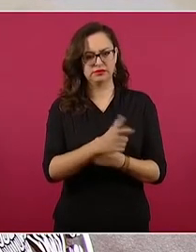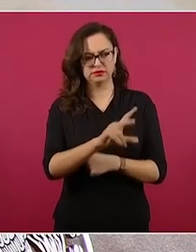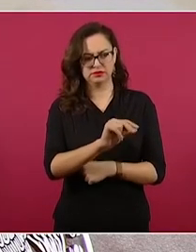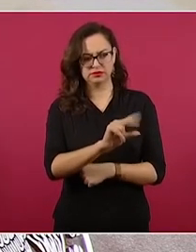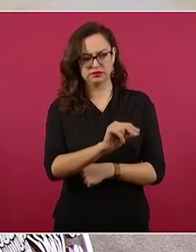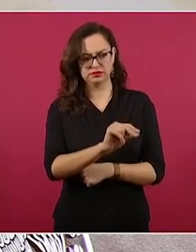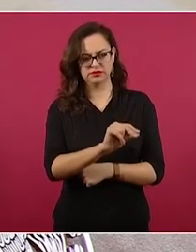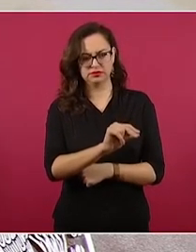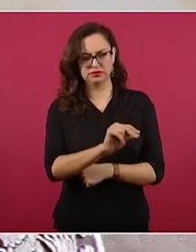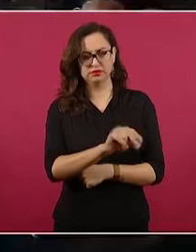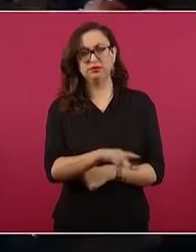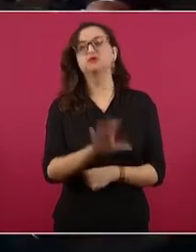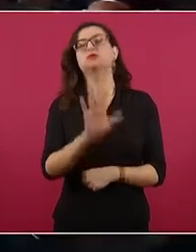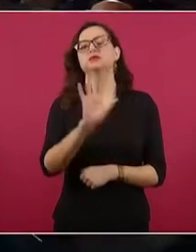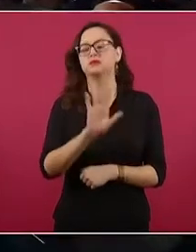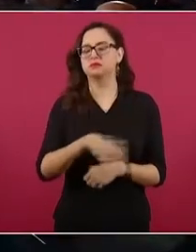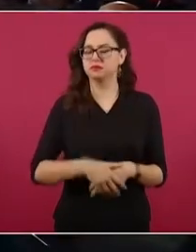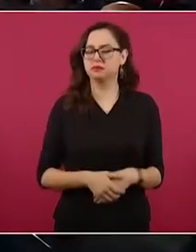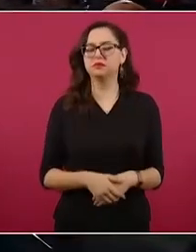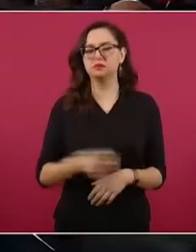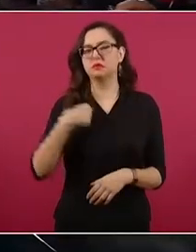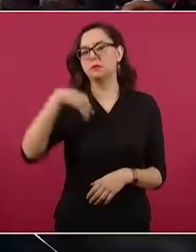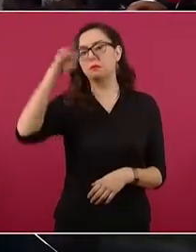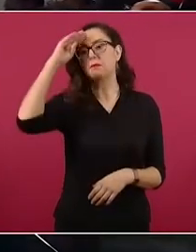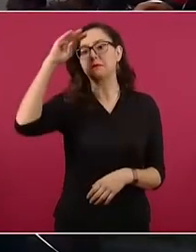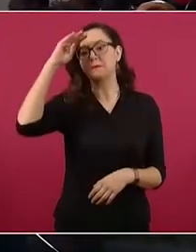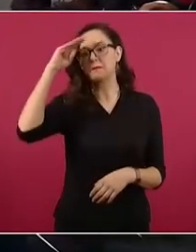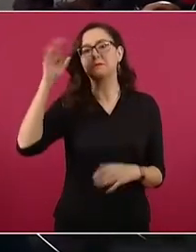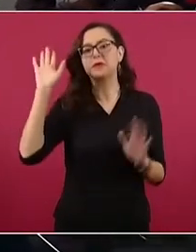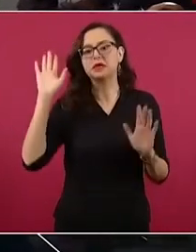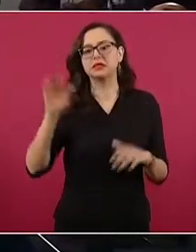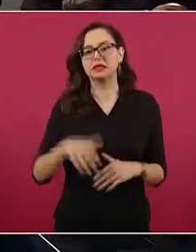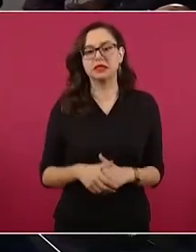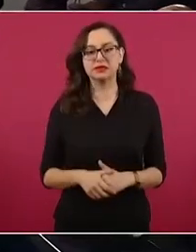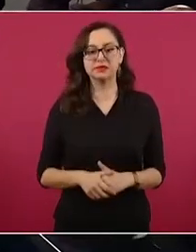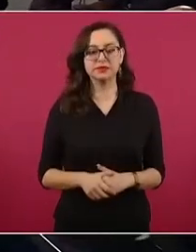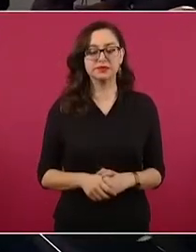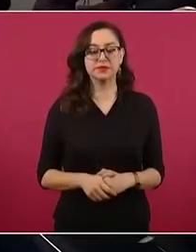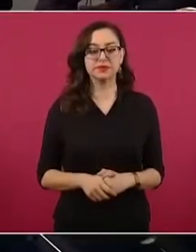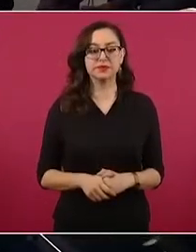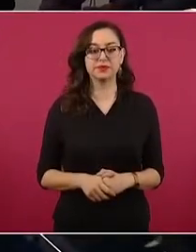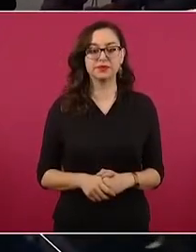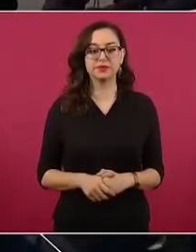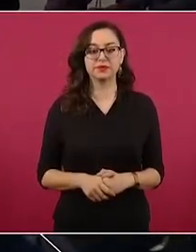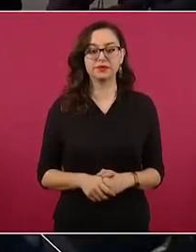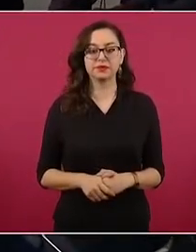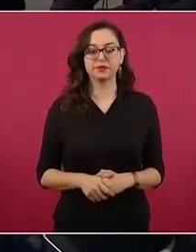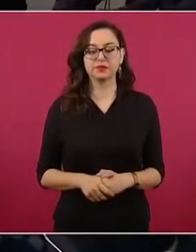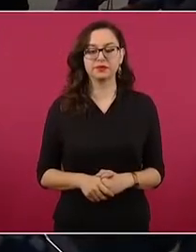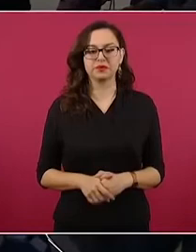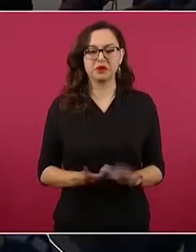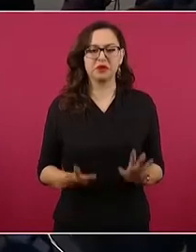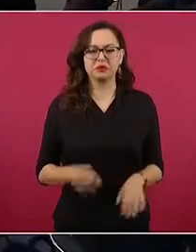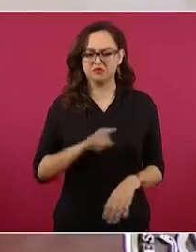porque debería de seguir ahí, o sea,